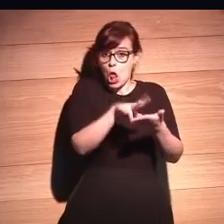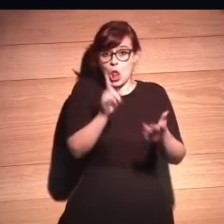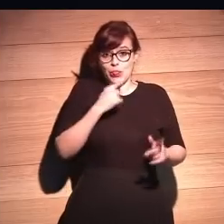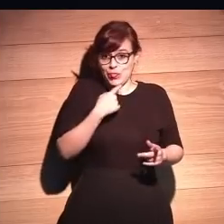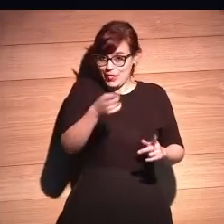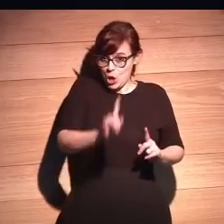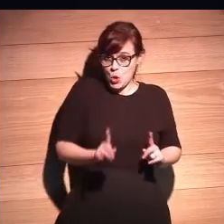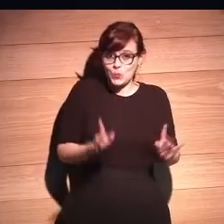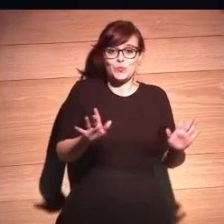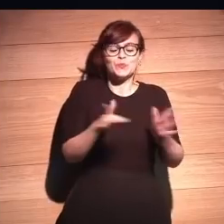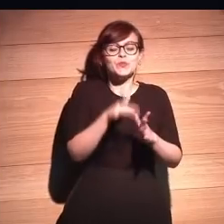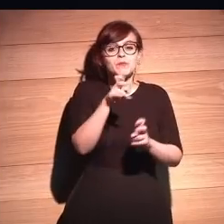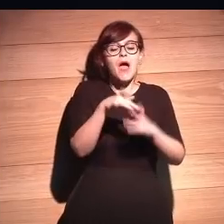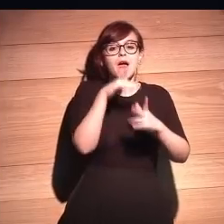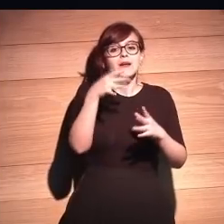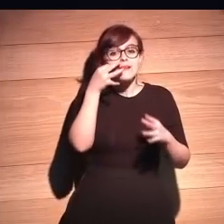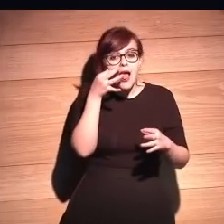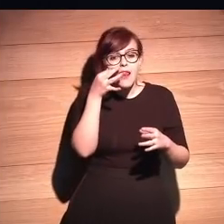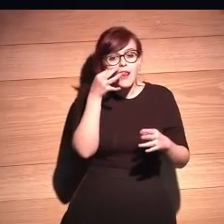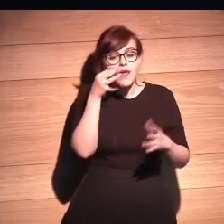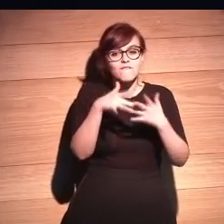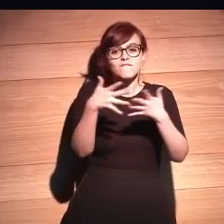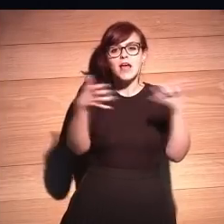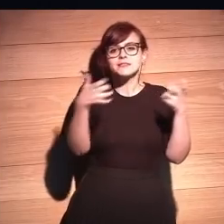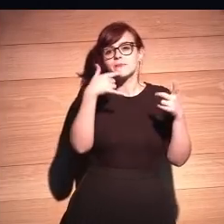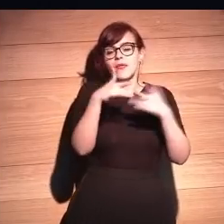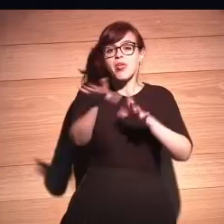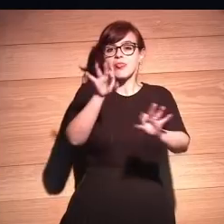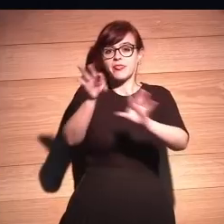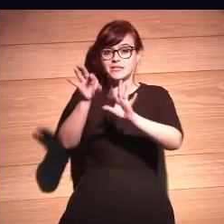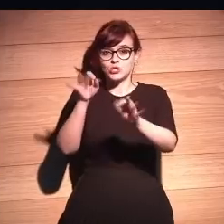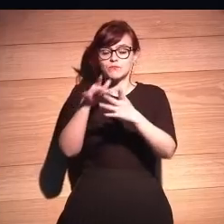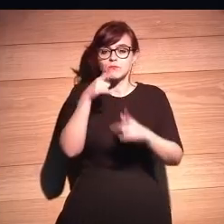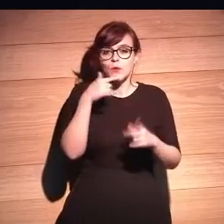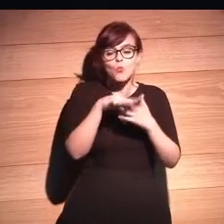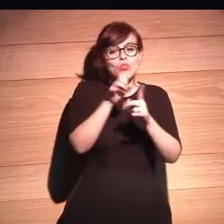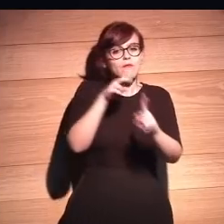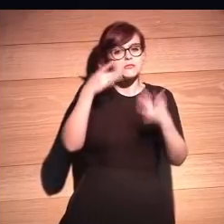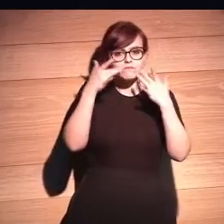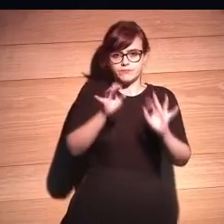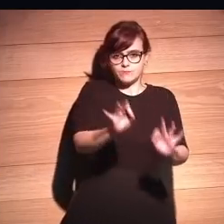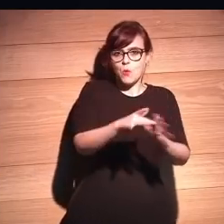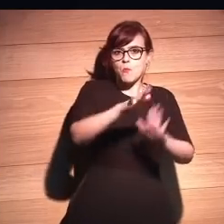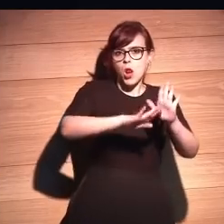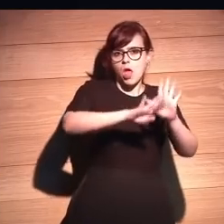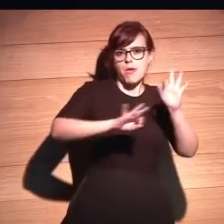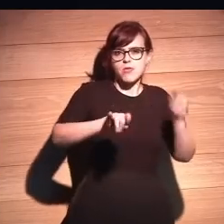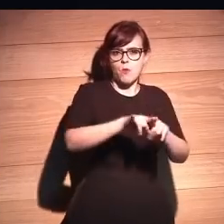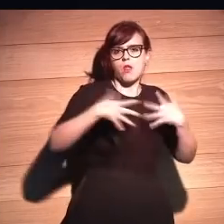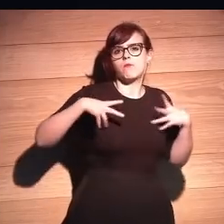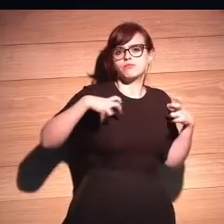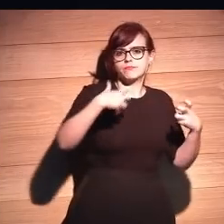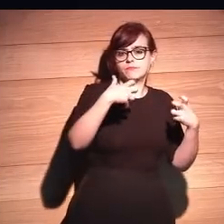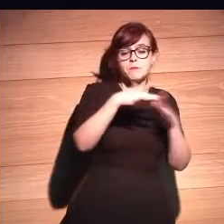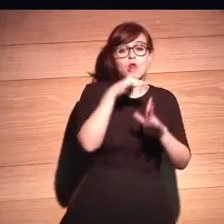y bueno en el fondo ¿qué hay detrás de esa frase? que hay ciertas decisiones que son muy objetivas que se pueden programar pero el